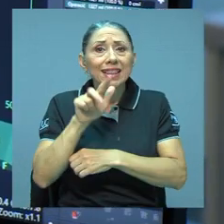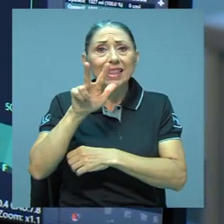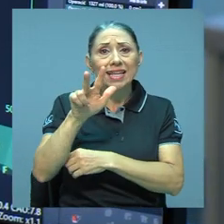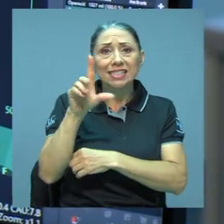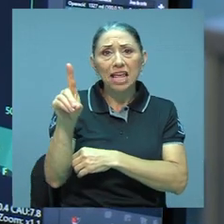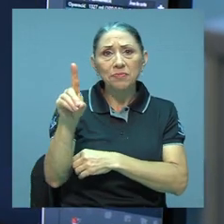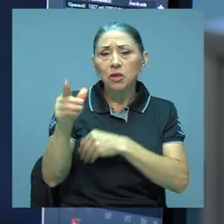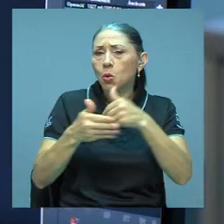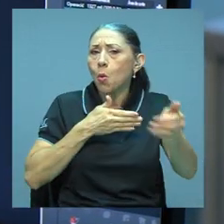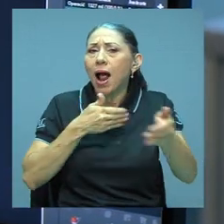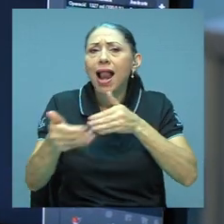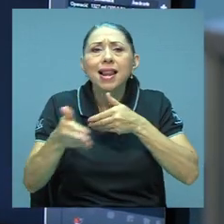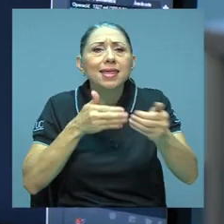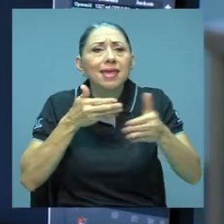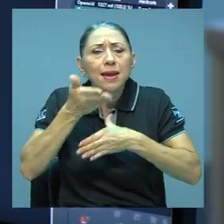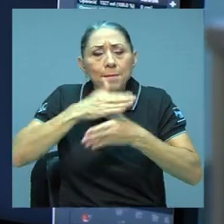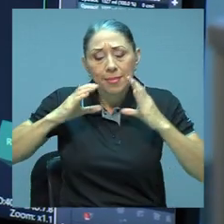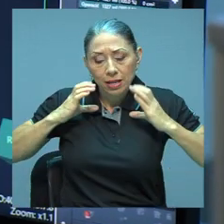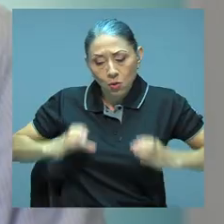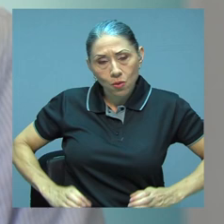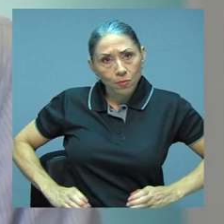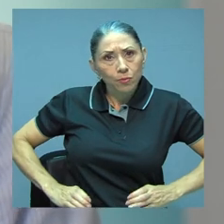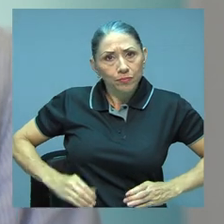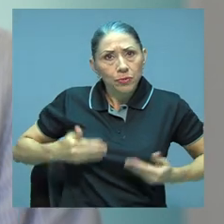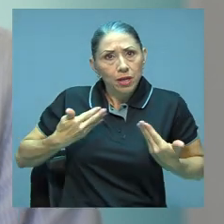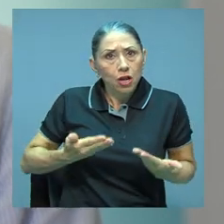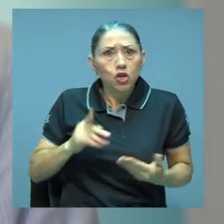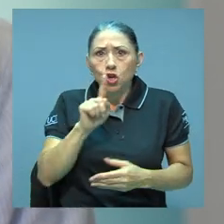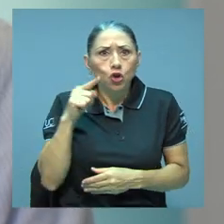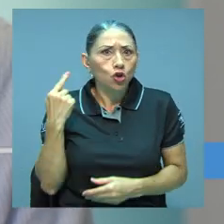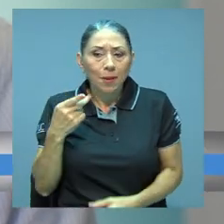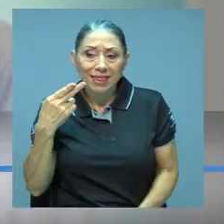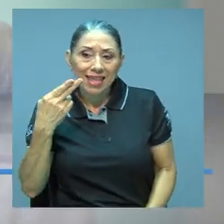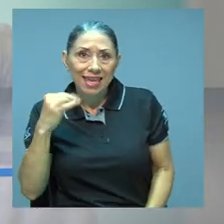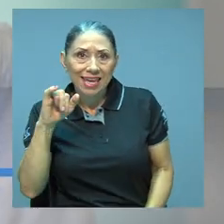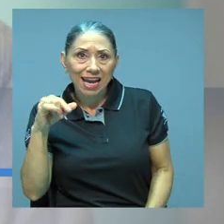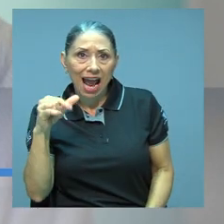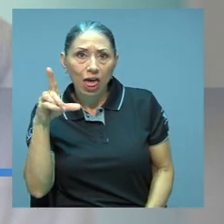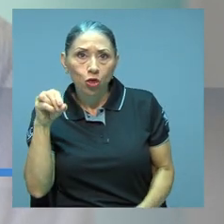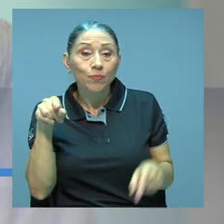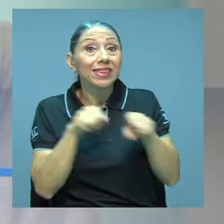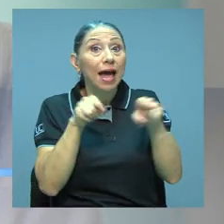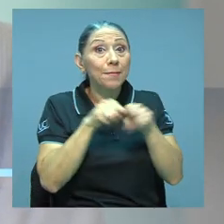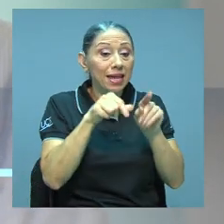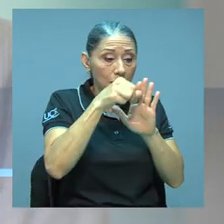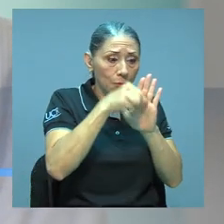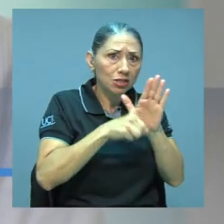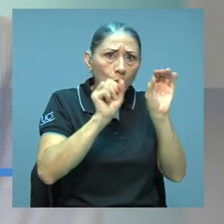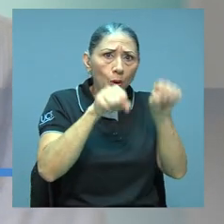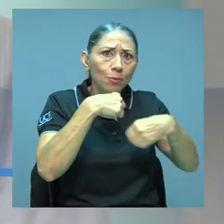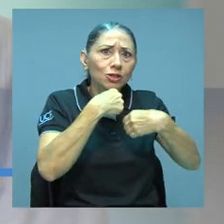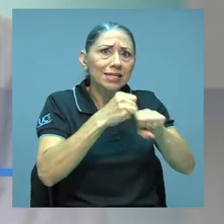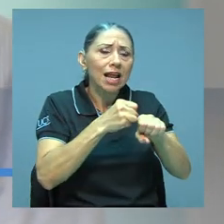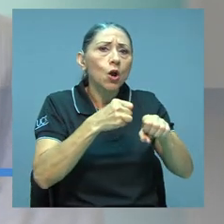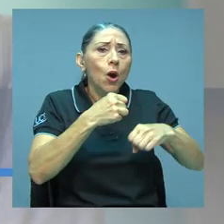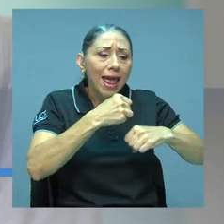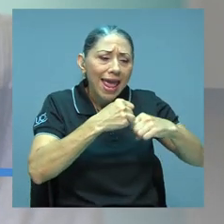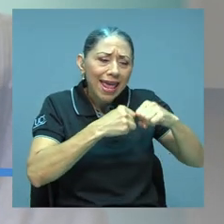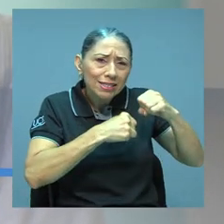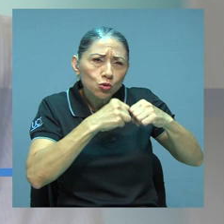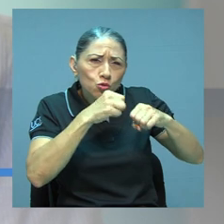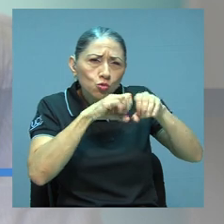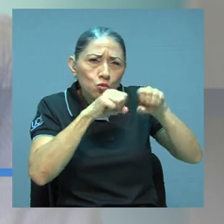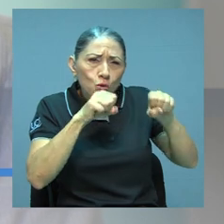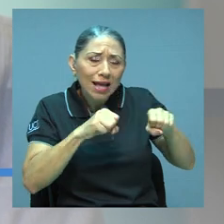cualquier órgano del cuerpo humano, no necesariamente solo el hígado. La misma reconstrucción la podemos hacer, por ejemplo, en las estructuras que salen del corazón, en las